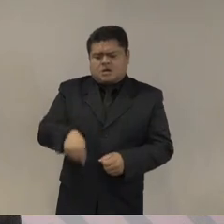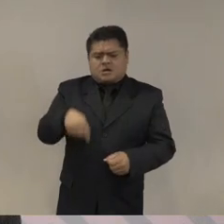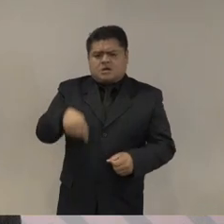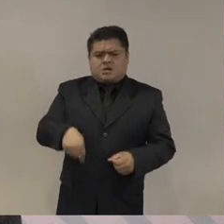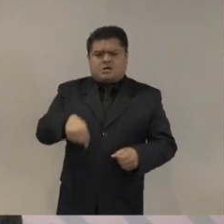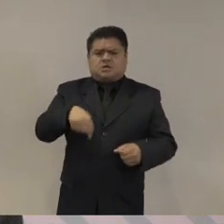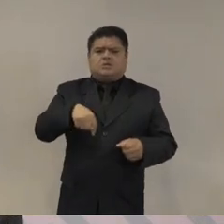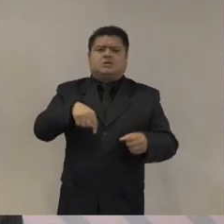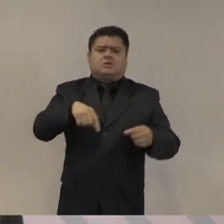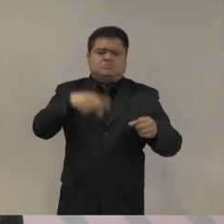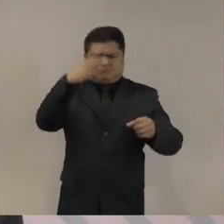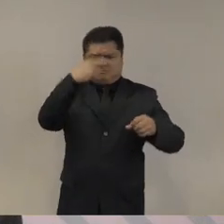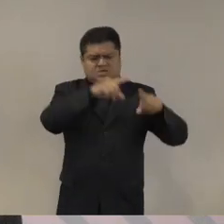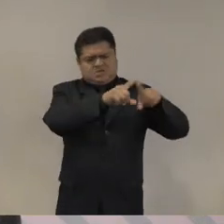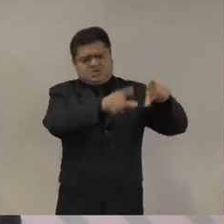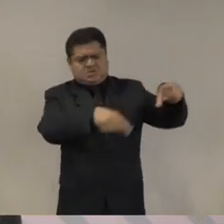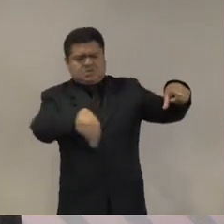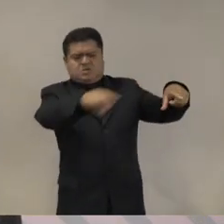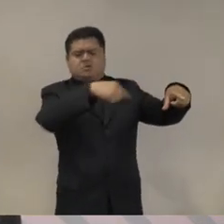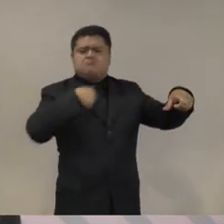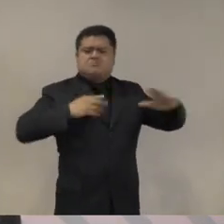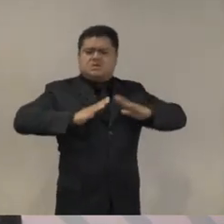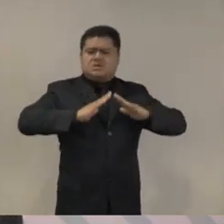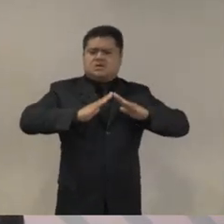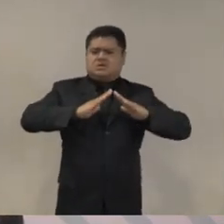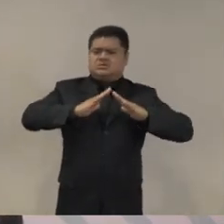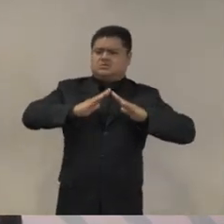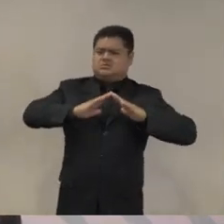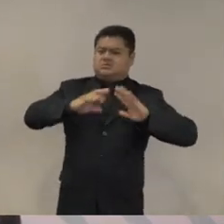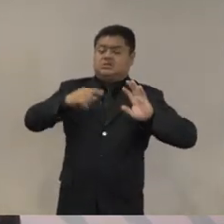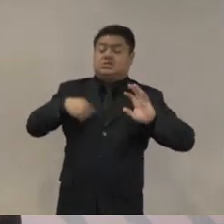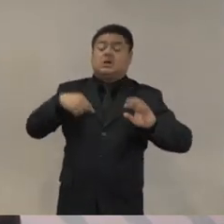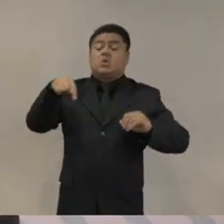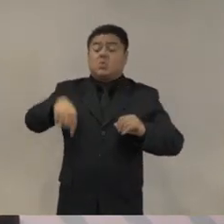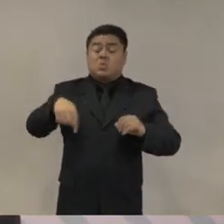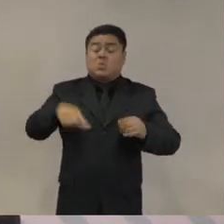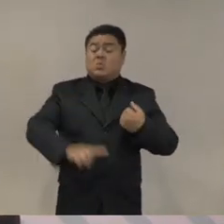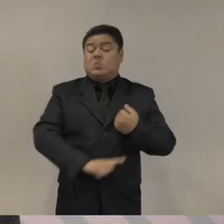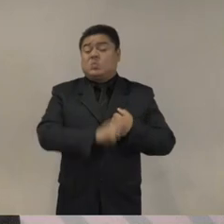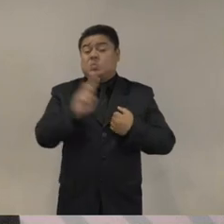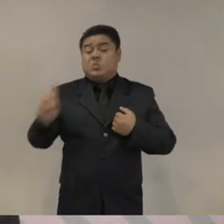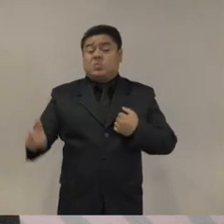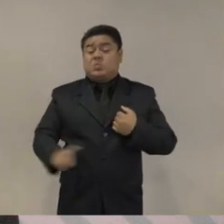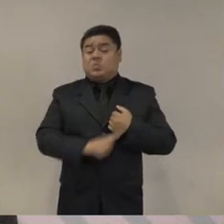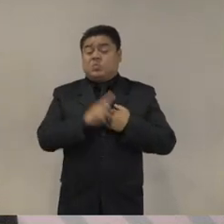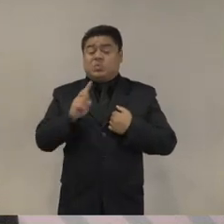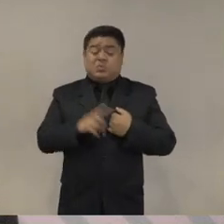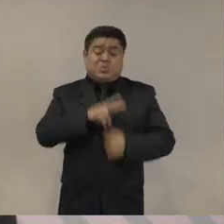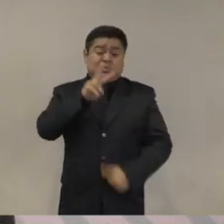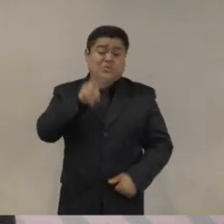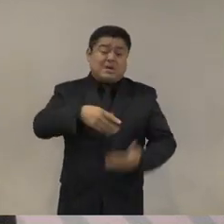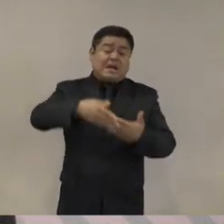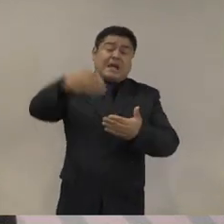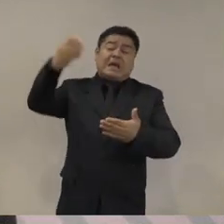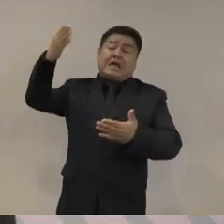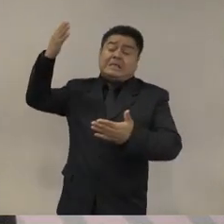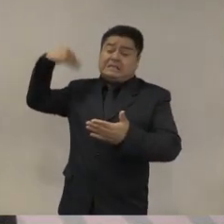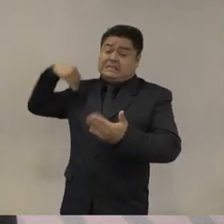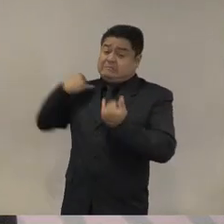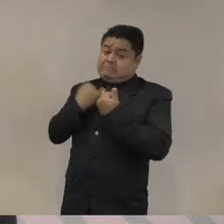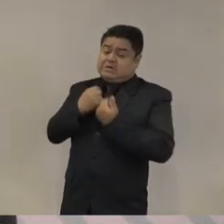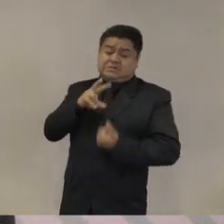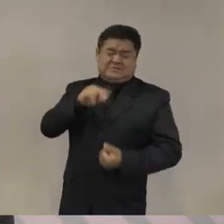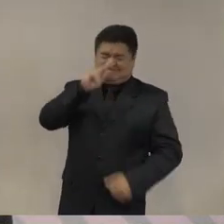comarca lagunera que en un momento de crisis en la peor crisis de inseguridad que ha vivido la región y que lo ubicó dentro del